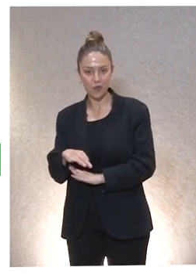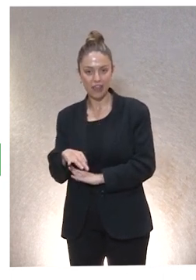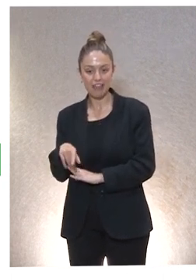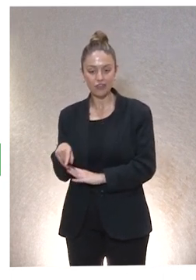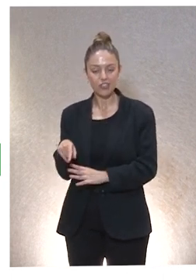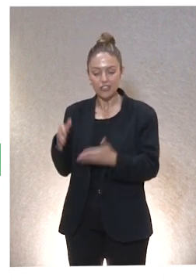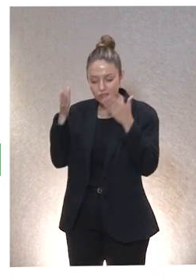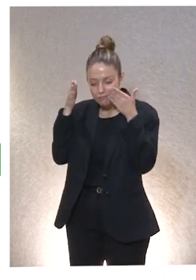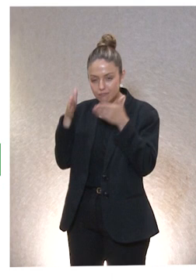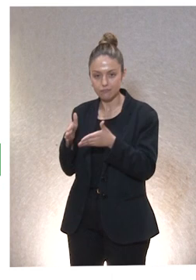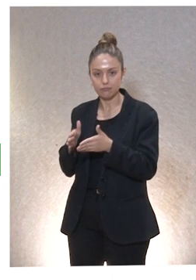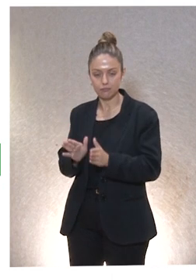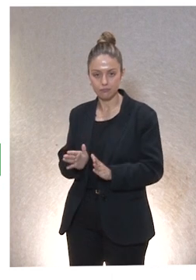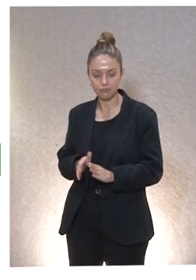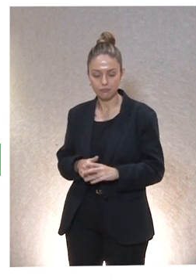sujetos.